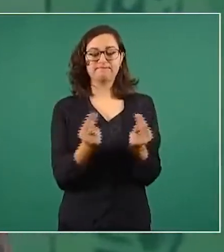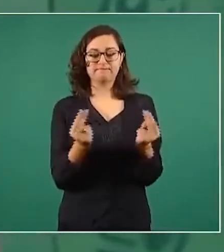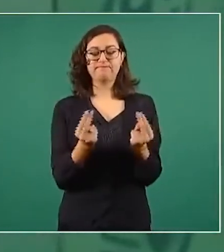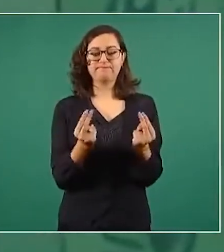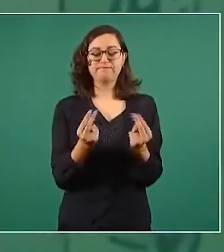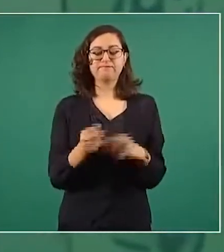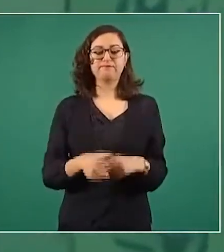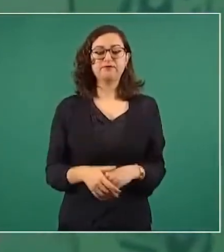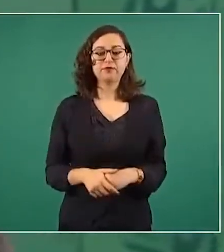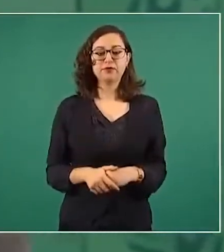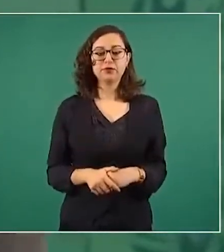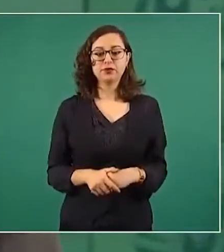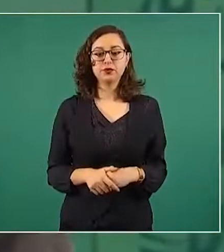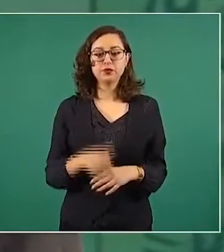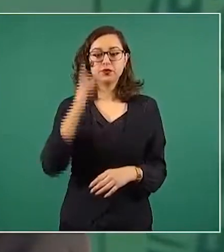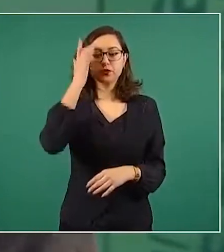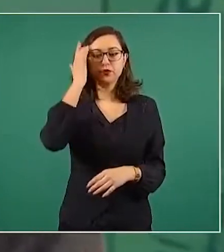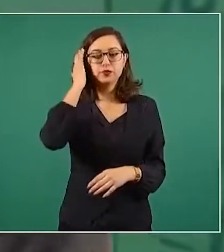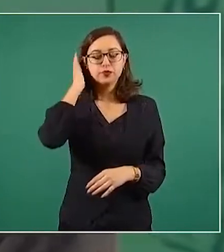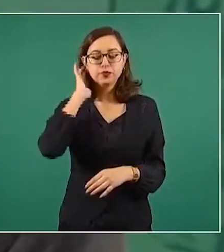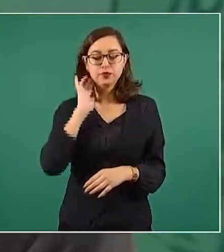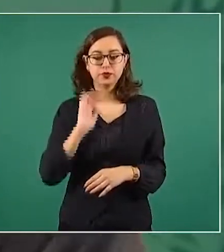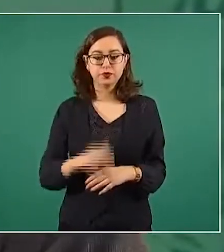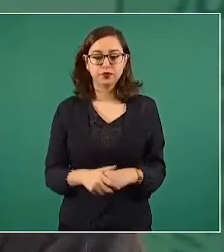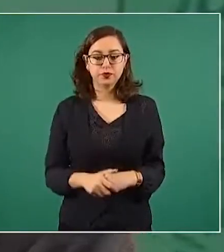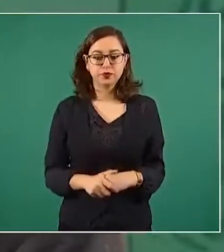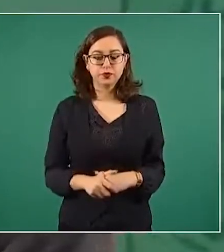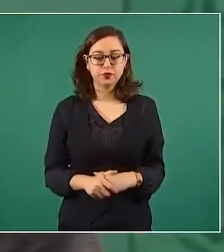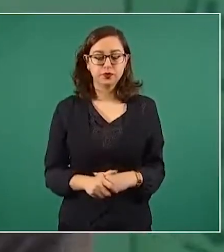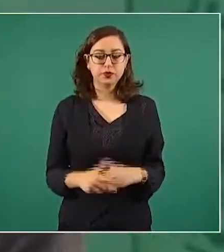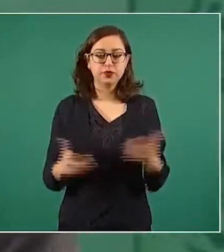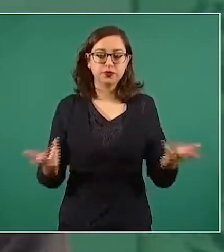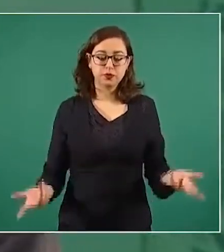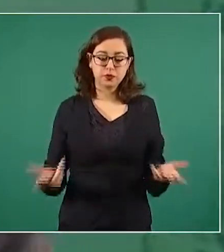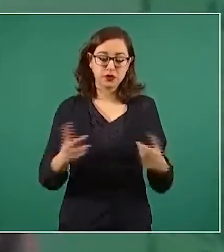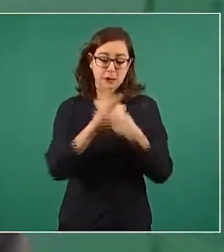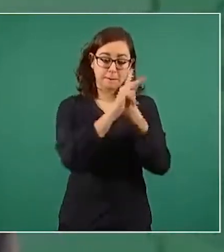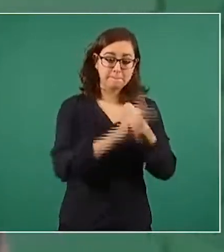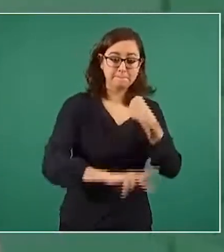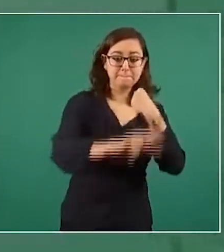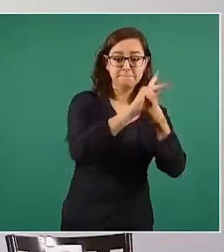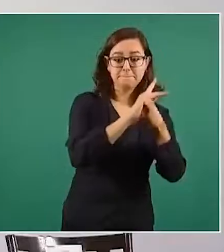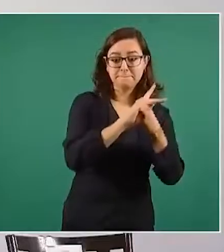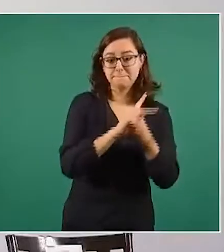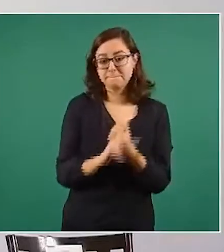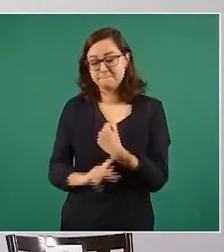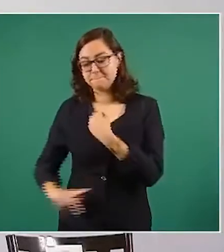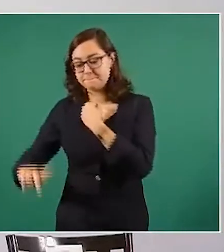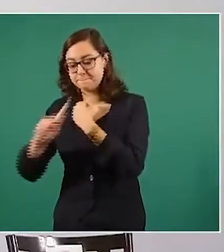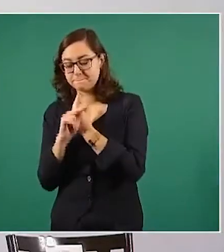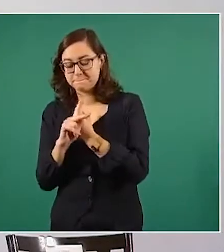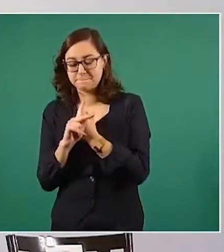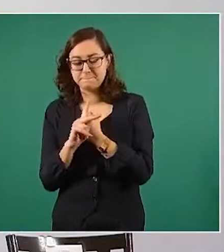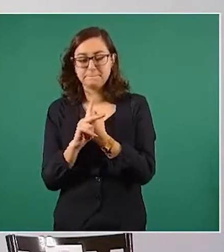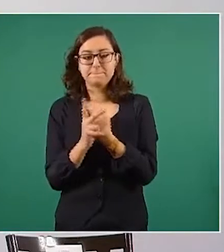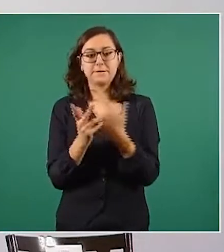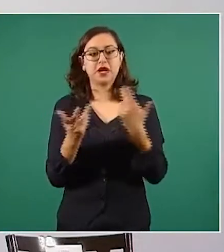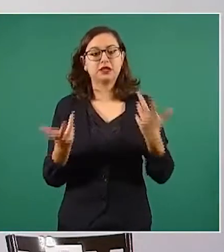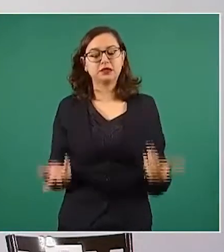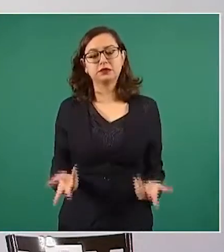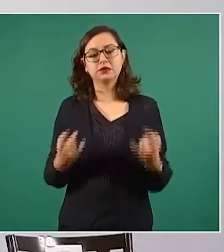dos naciones que tienen